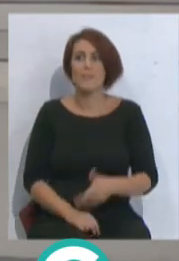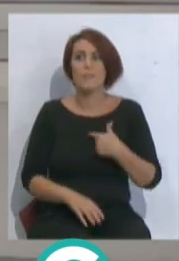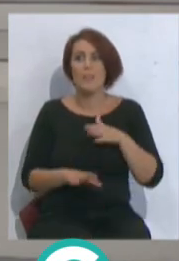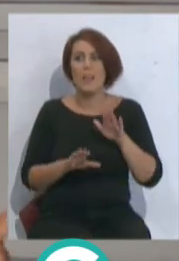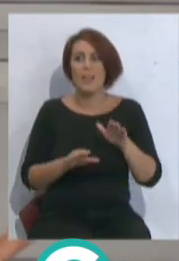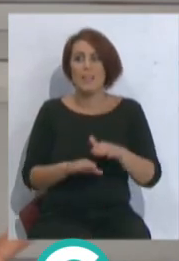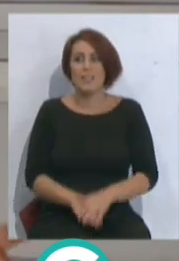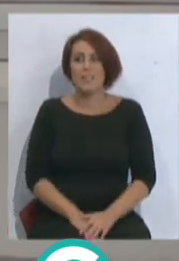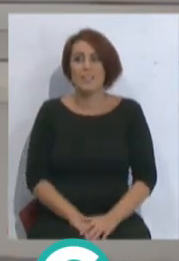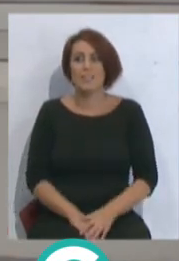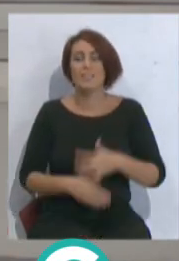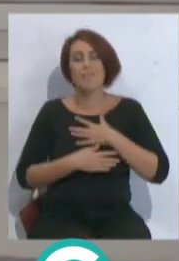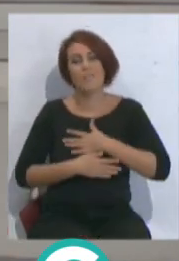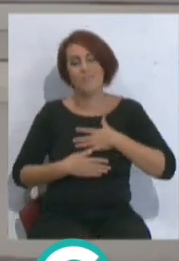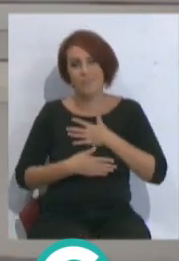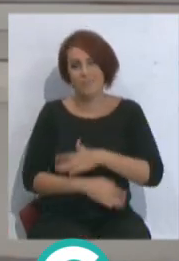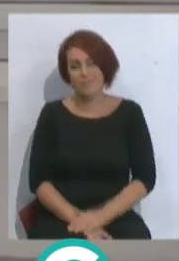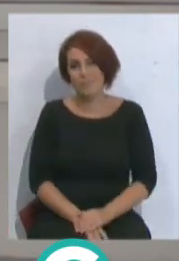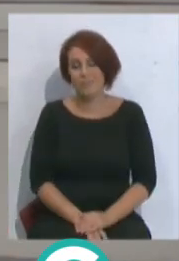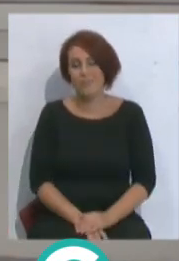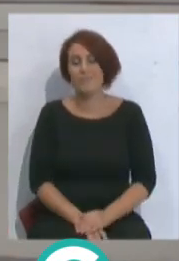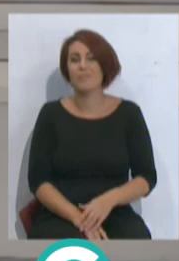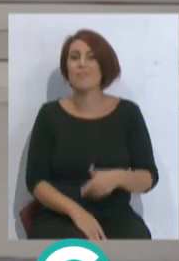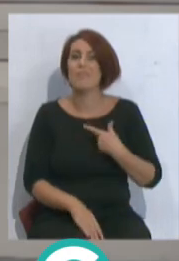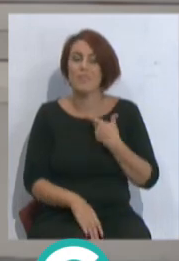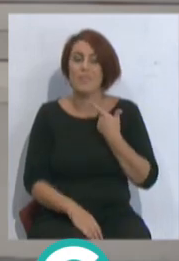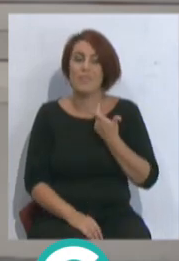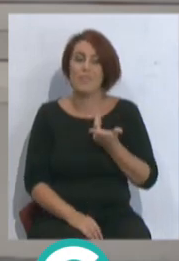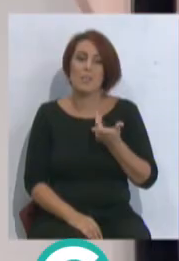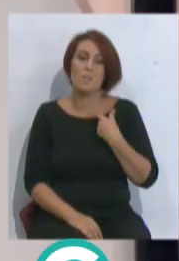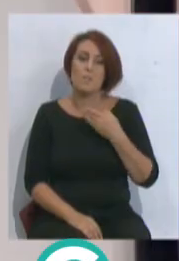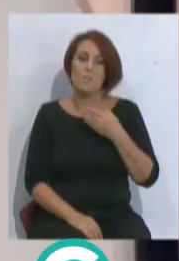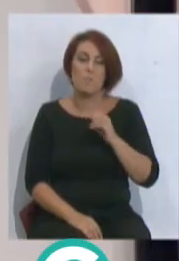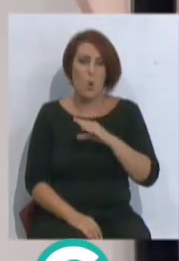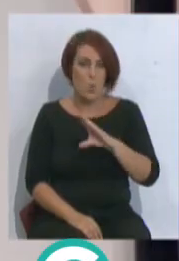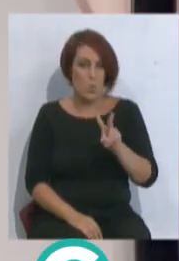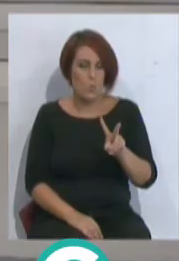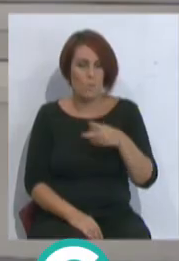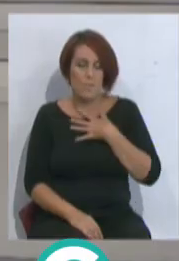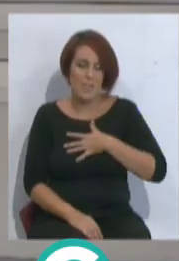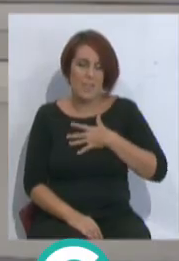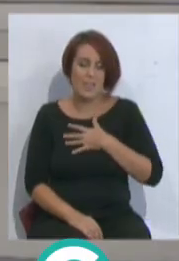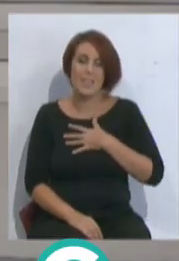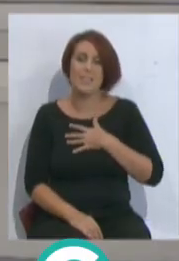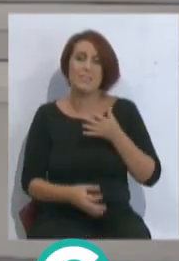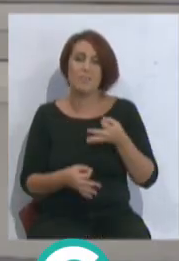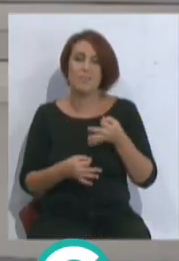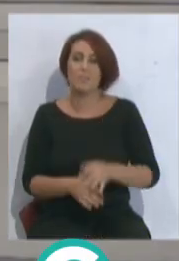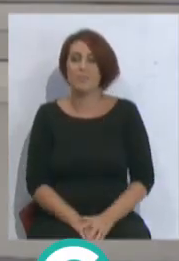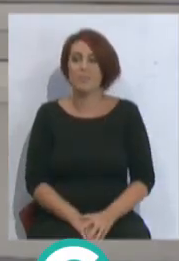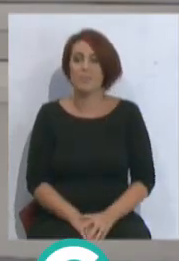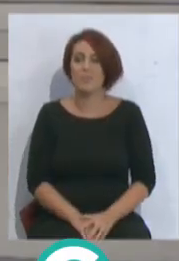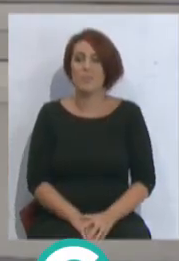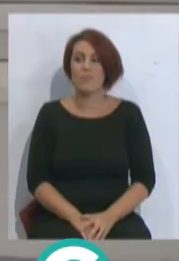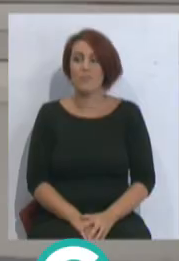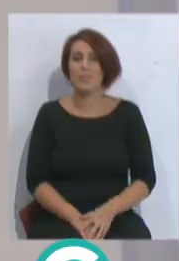Ángel. Encantado, un verdadero placer. Un gustazo. Eres... Boku. Un placer, Hugo. O siempre. Y